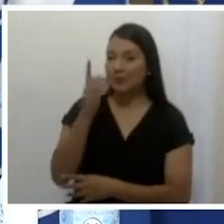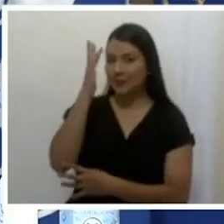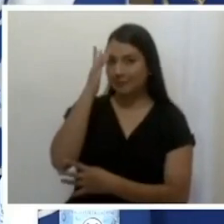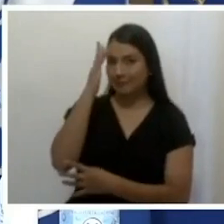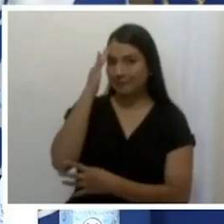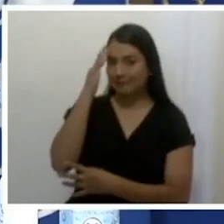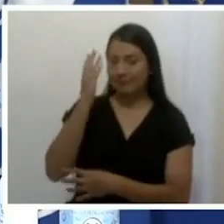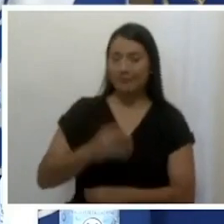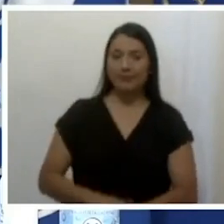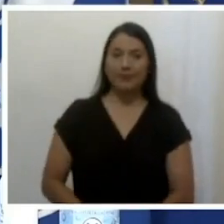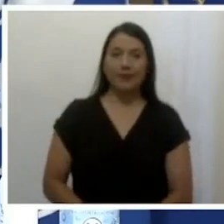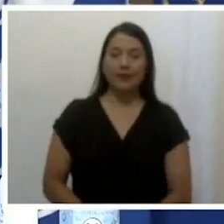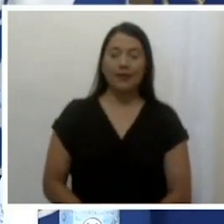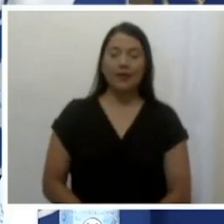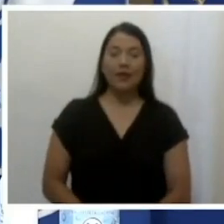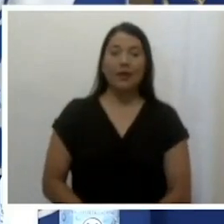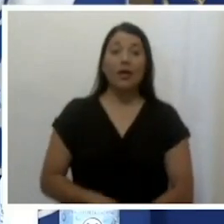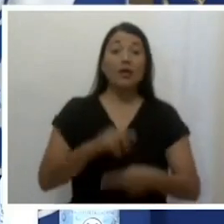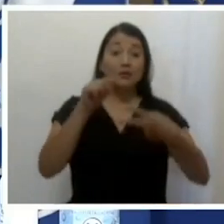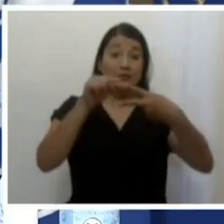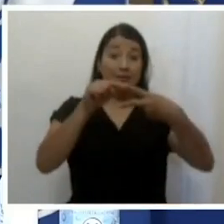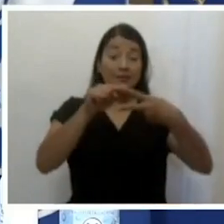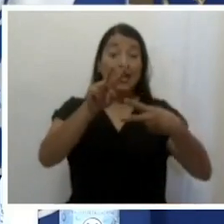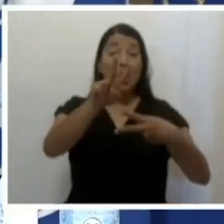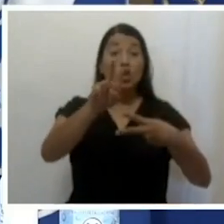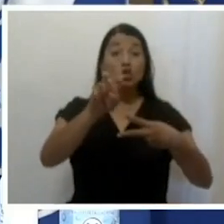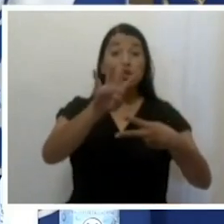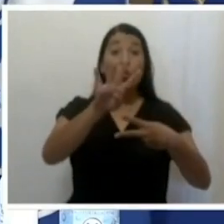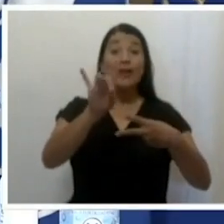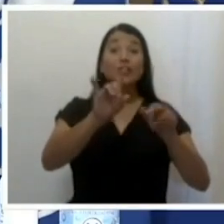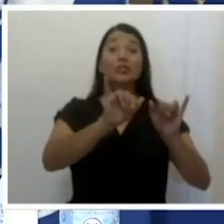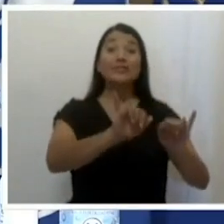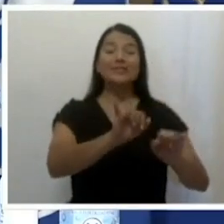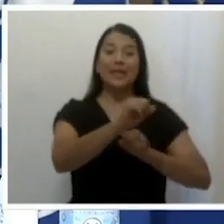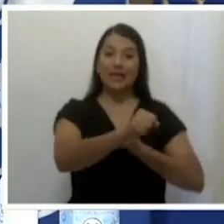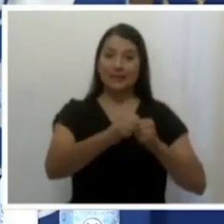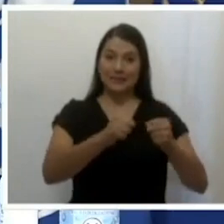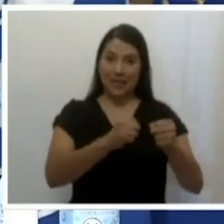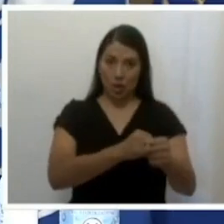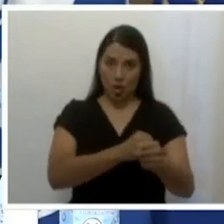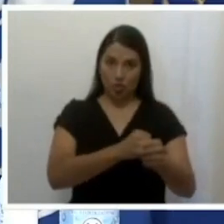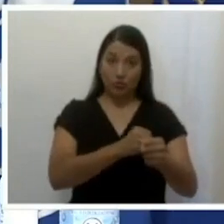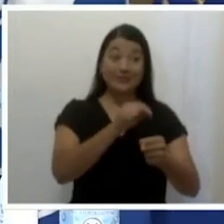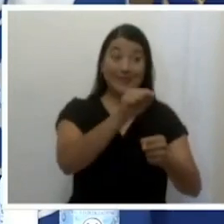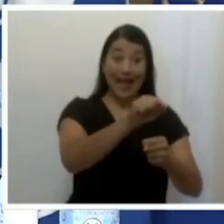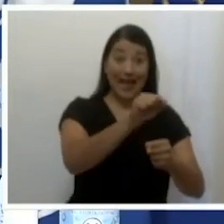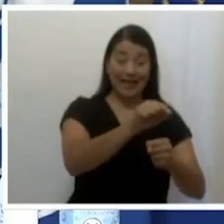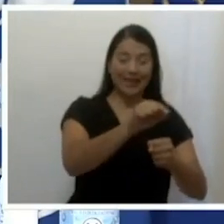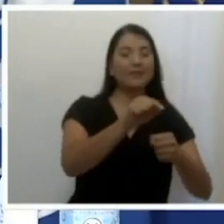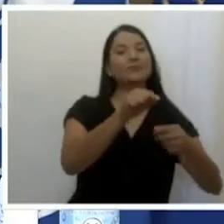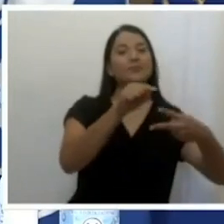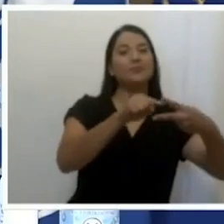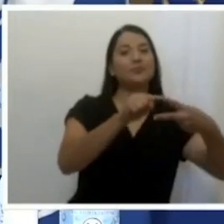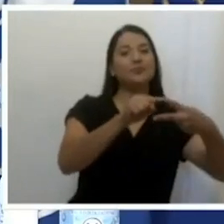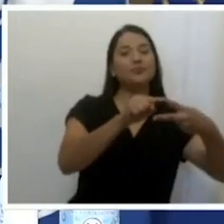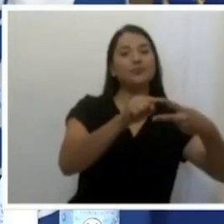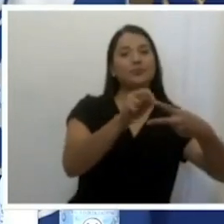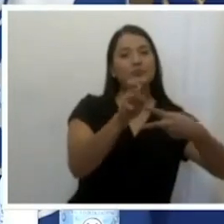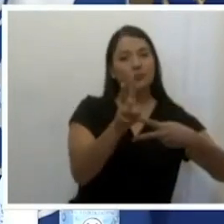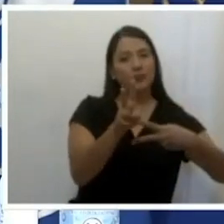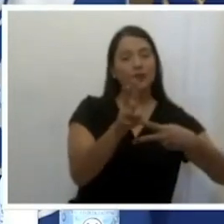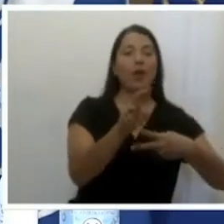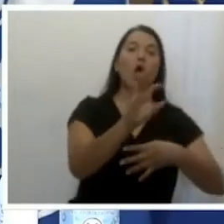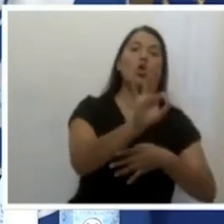De los 248 que están en salón, 92 están en la